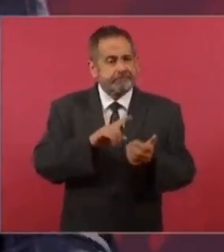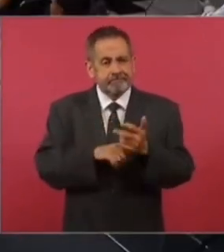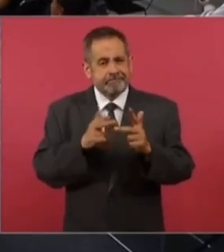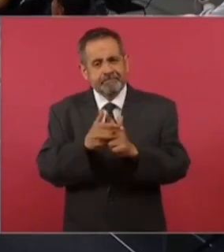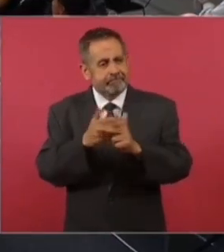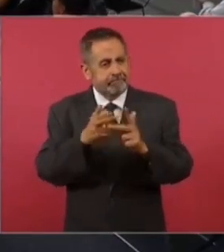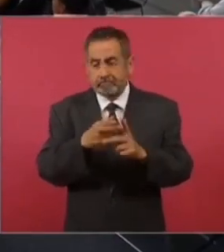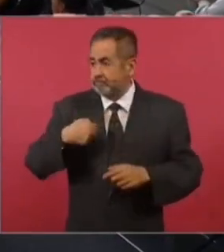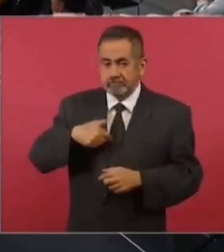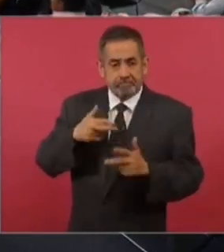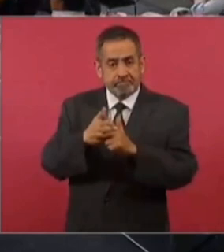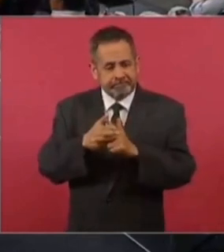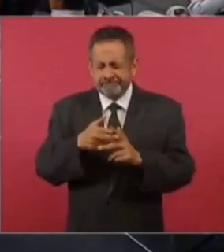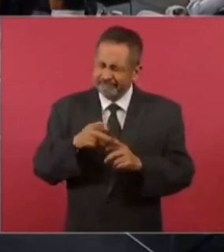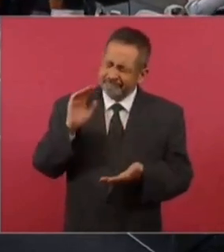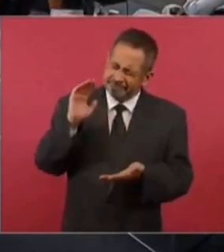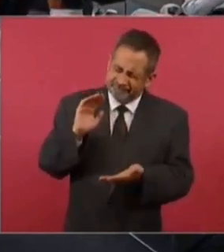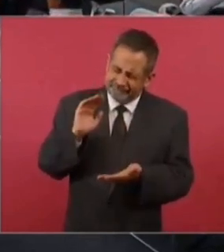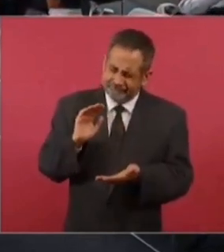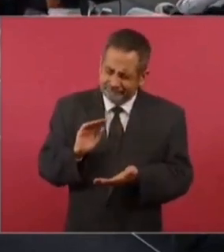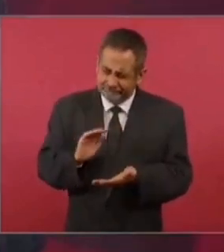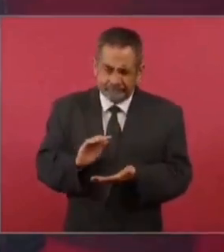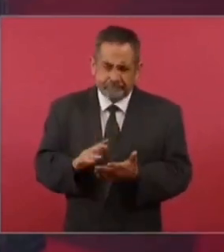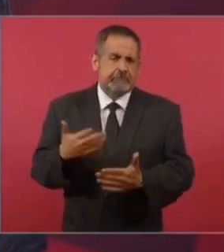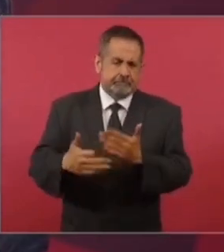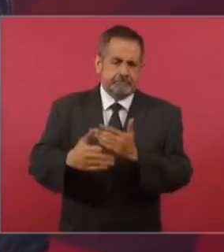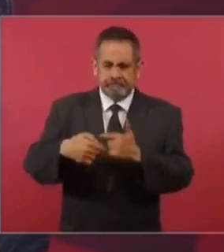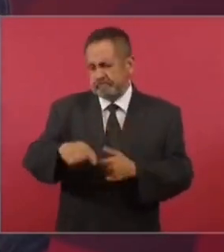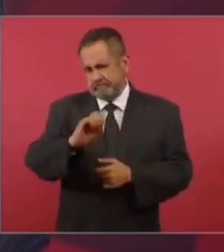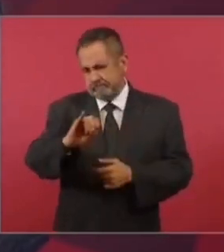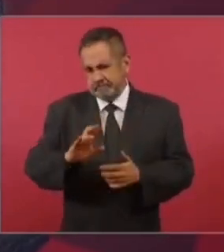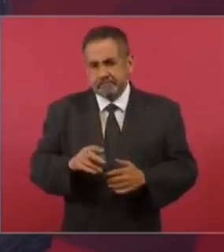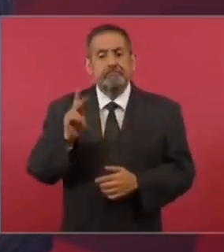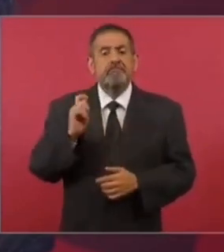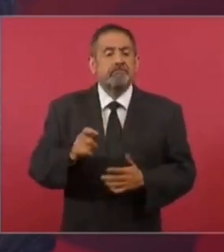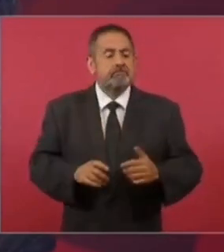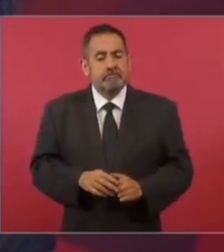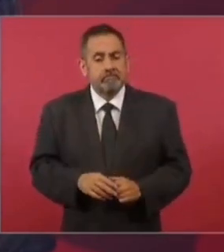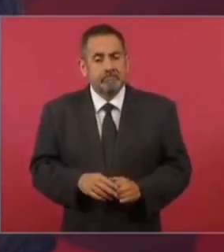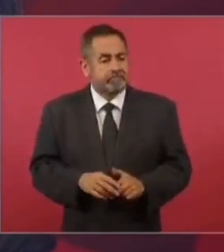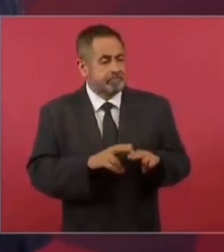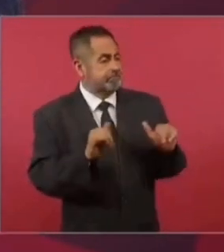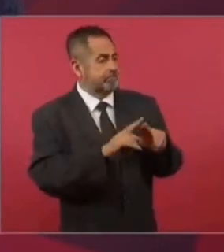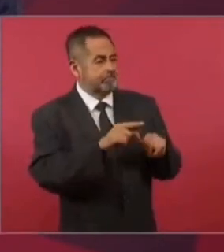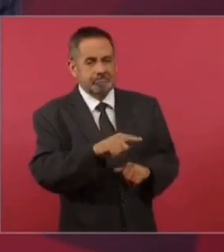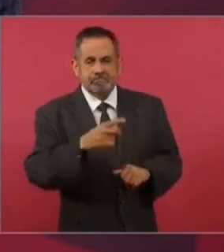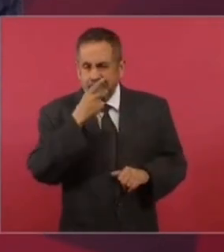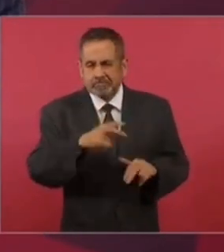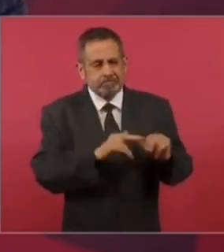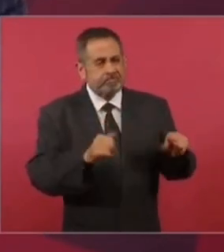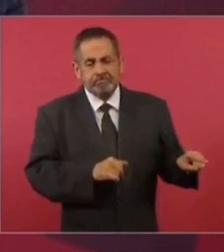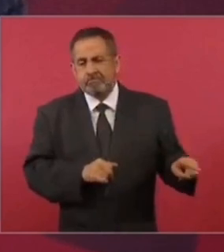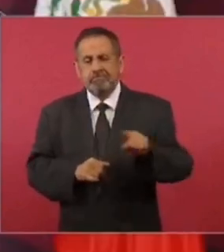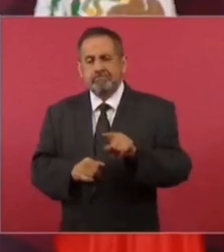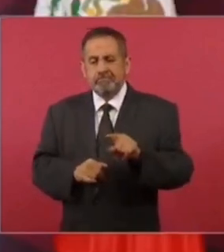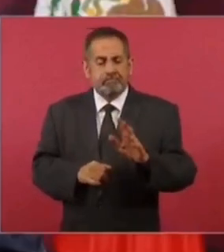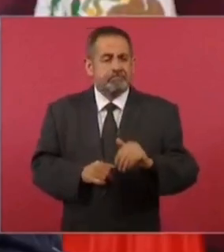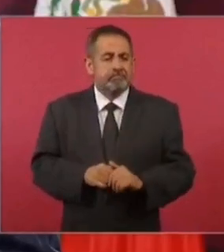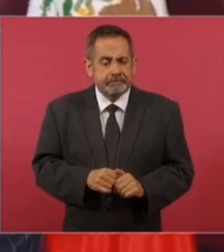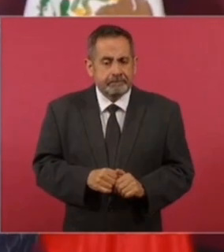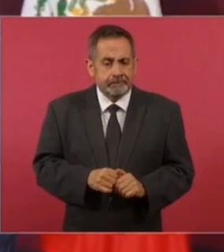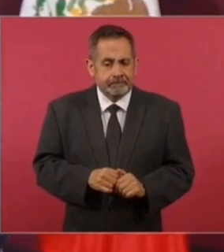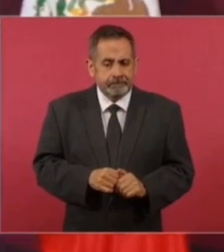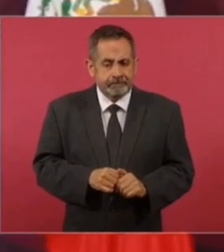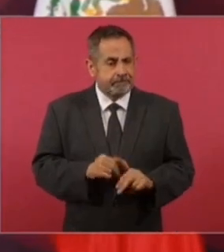número de homicidios cuando llegamos y lo hemos ido bajando, sin embargo todavía nos falta. Pero nadie, nadie ha bajado